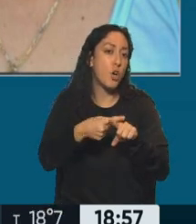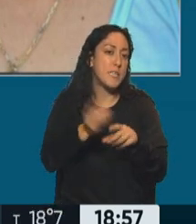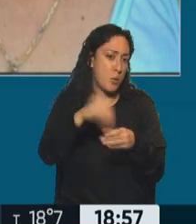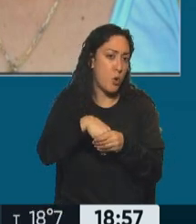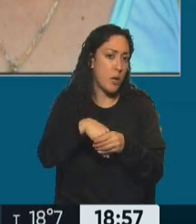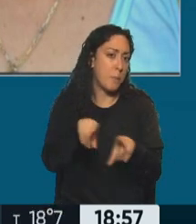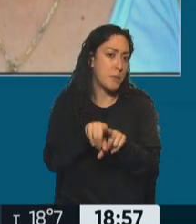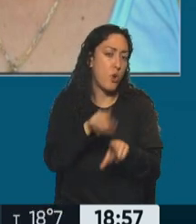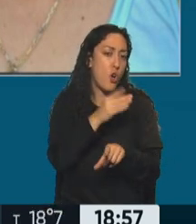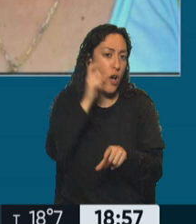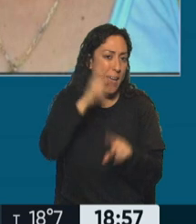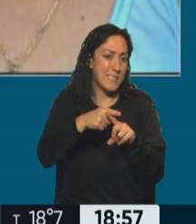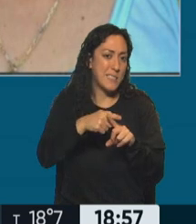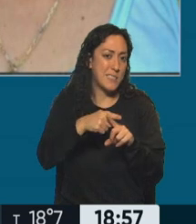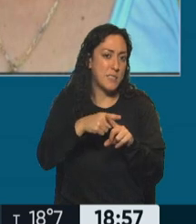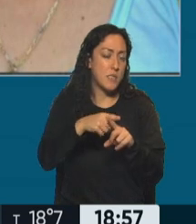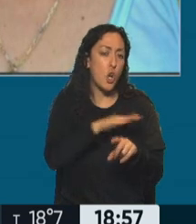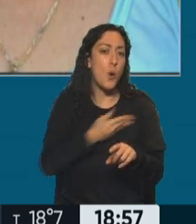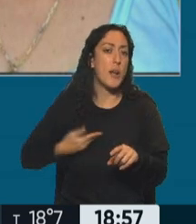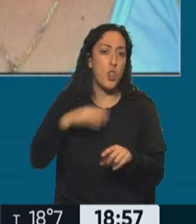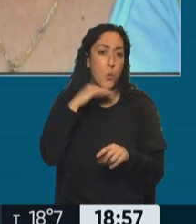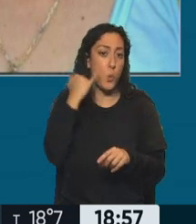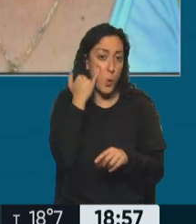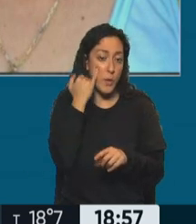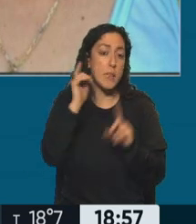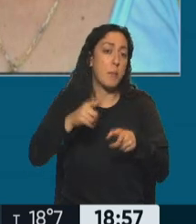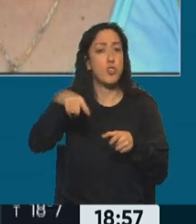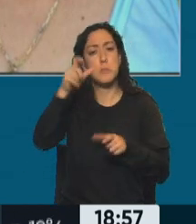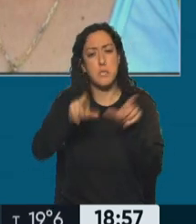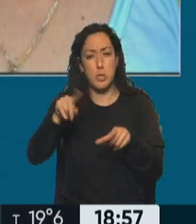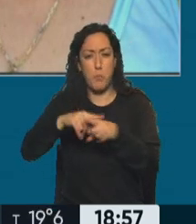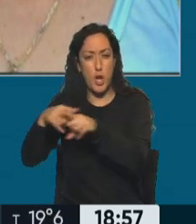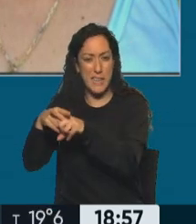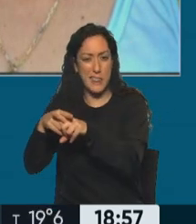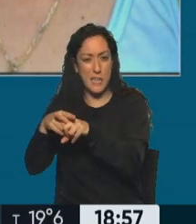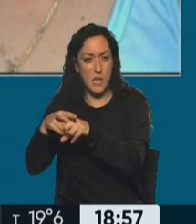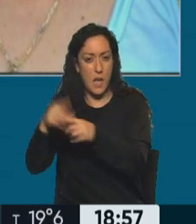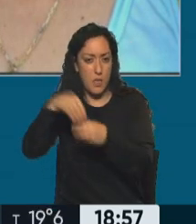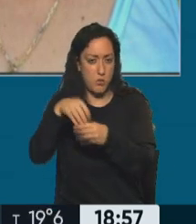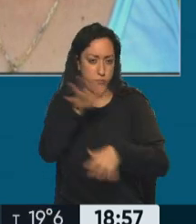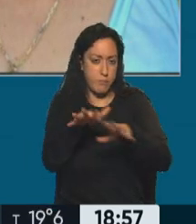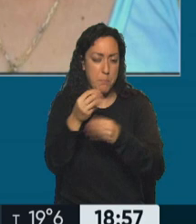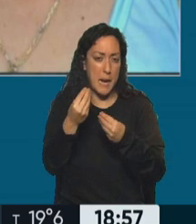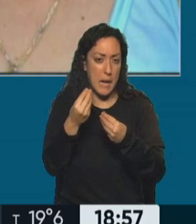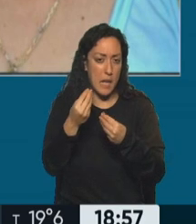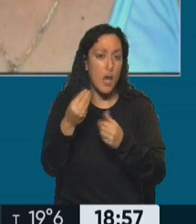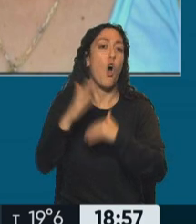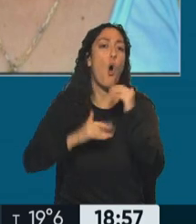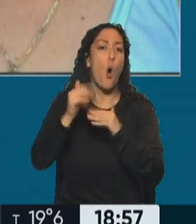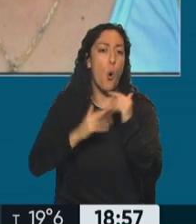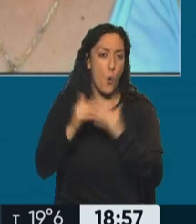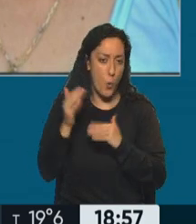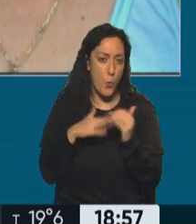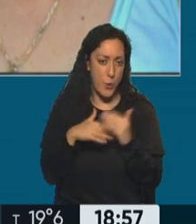el exgobernador Fellner de Jujuy y otros estamentos de la política vinculados con el manejo de fondos para las obras de